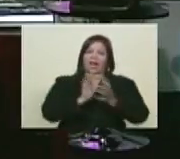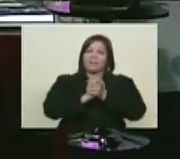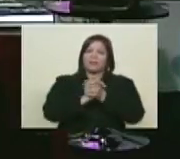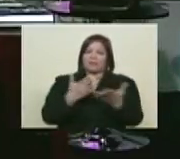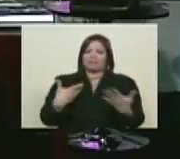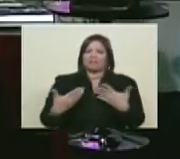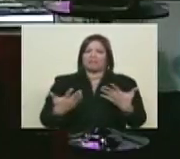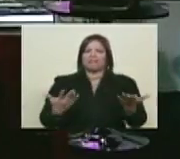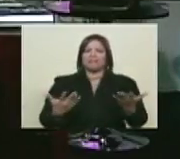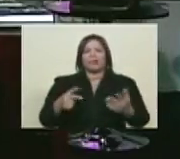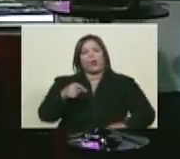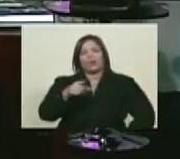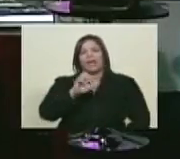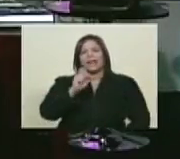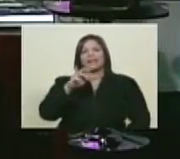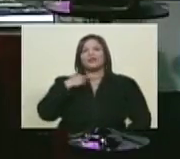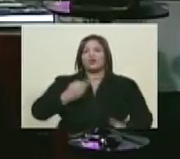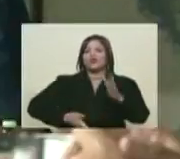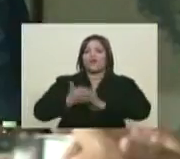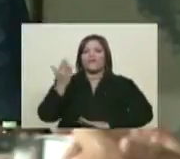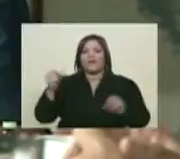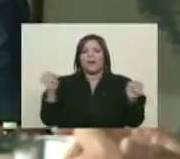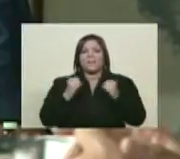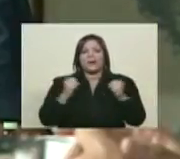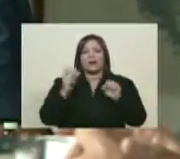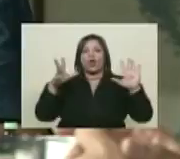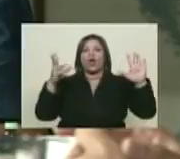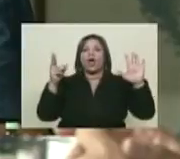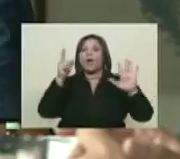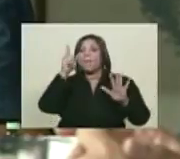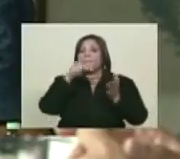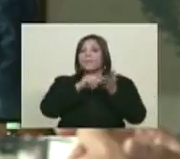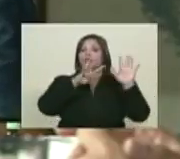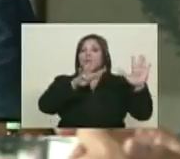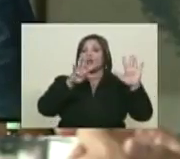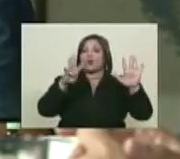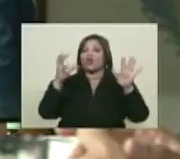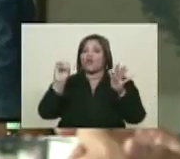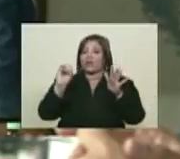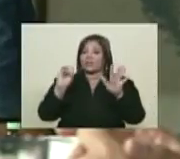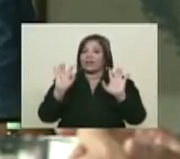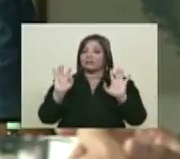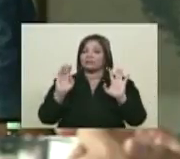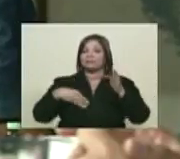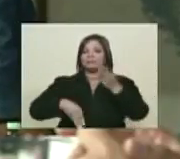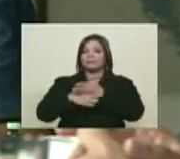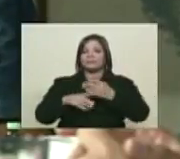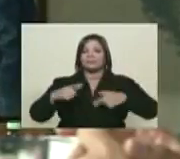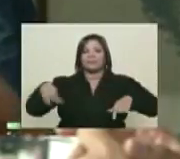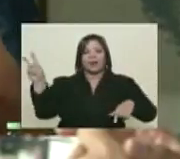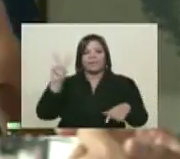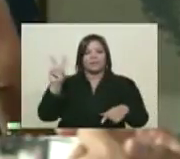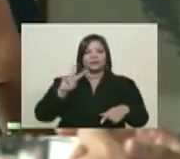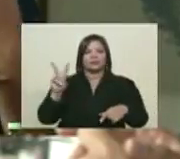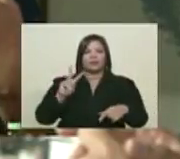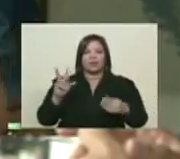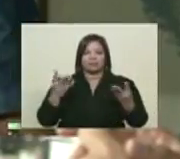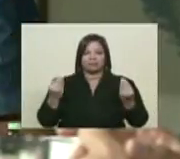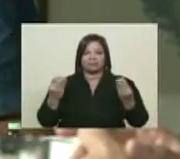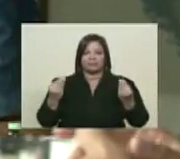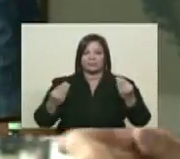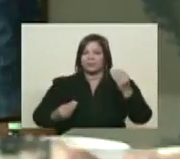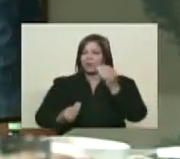Así es. Ernesto, yo fui a Mérida a estudiar en el año 90. En ese momento el país estaba bastante